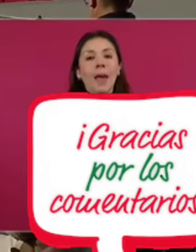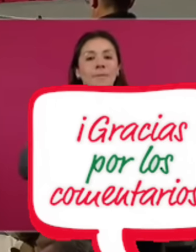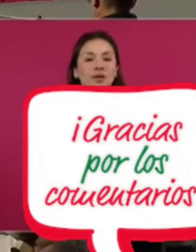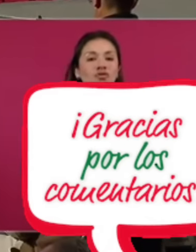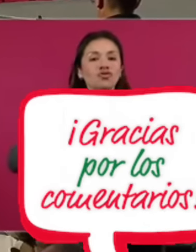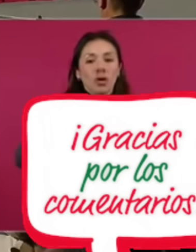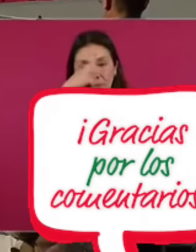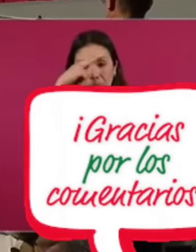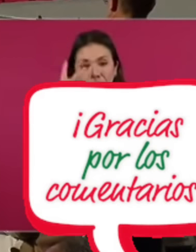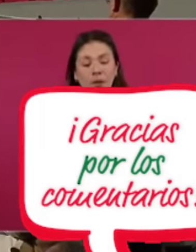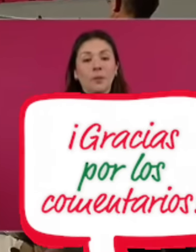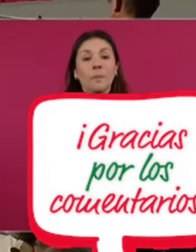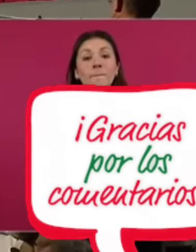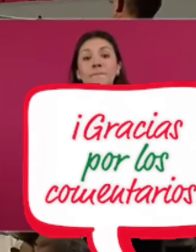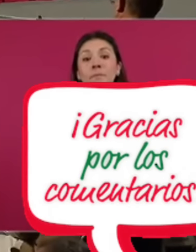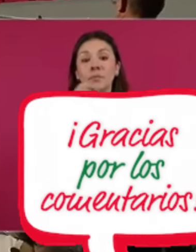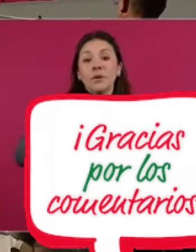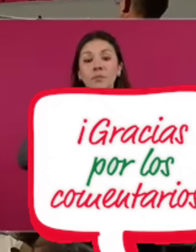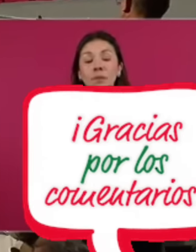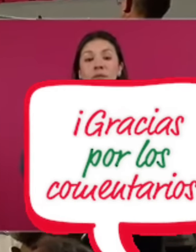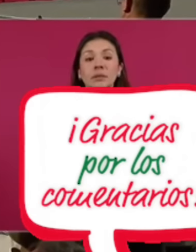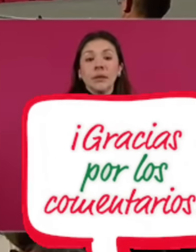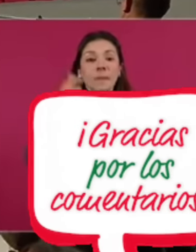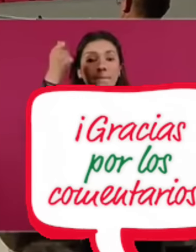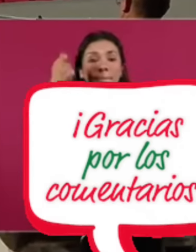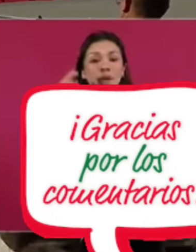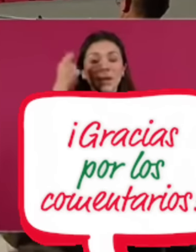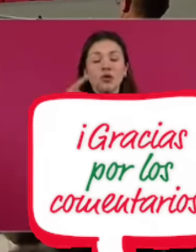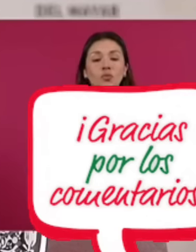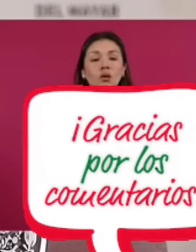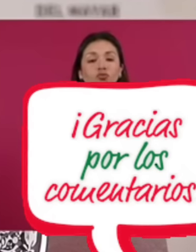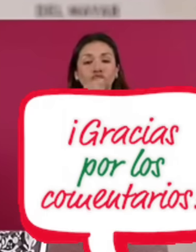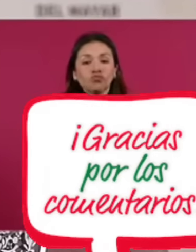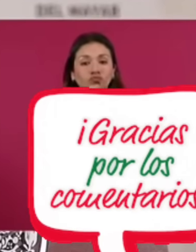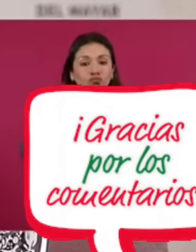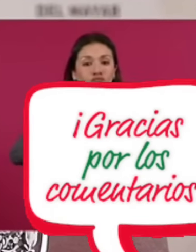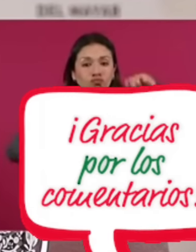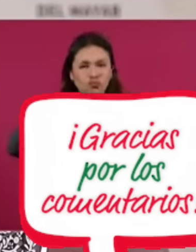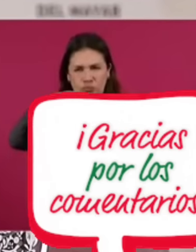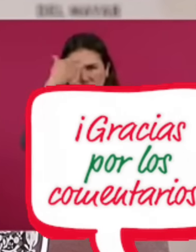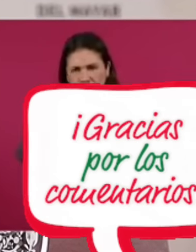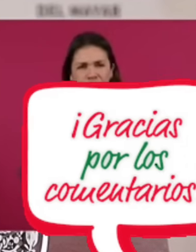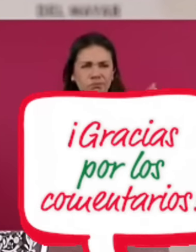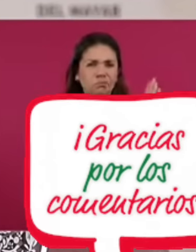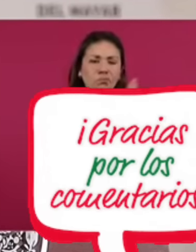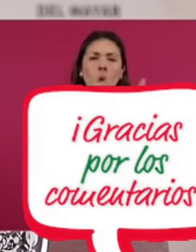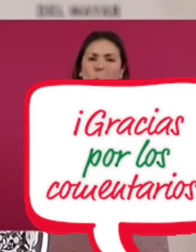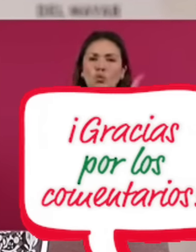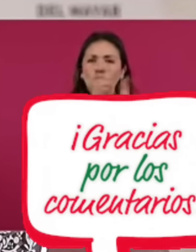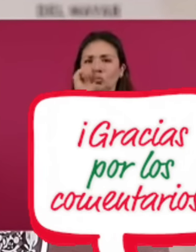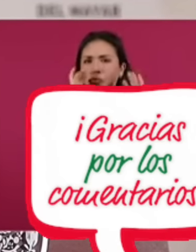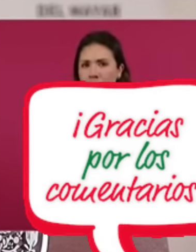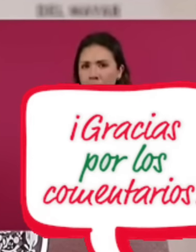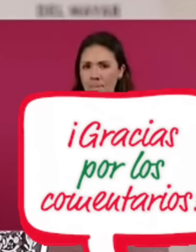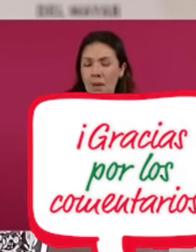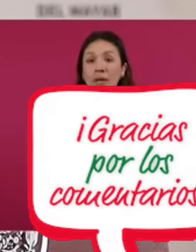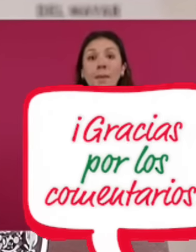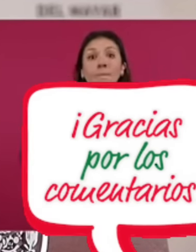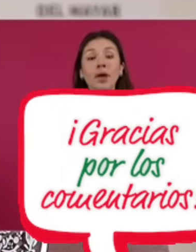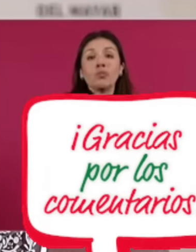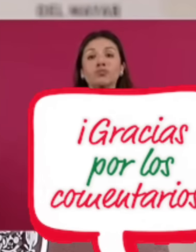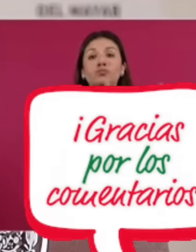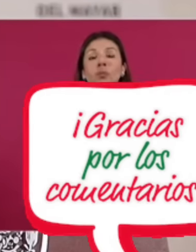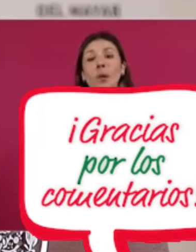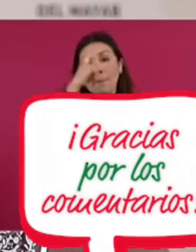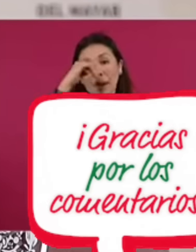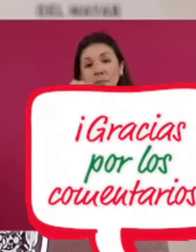Y vamos a iniciar con la pensión de adultos mayores. Como ustedes saben, ya es un derecho en la Constitución, solo que está establecido